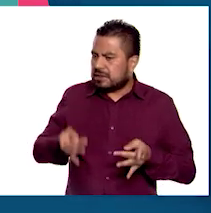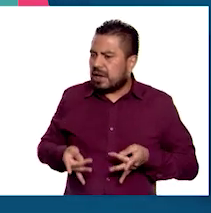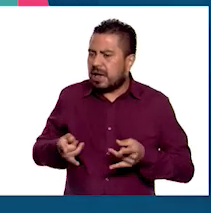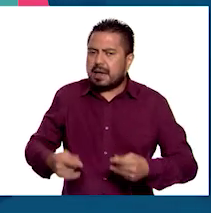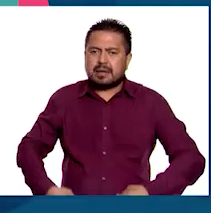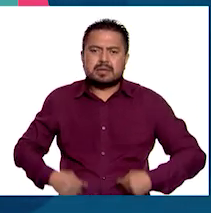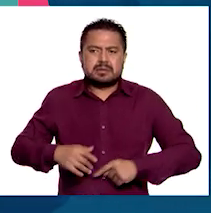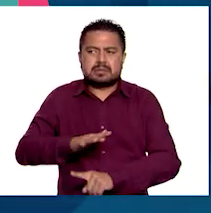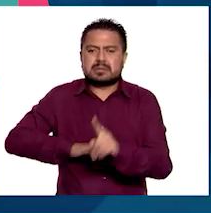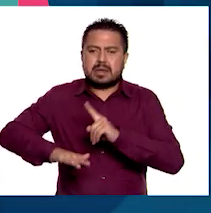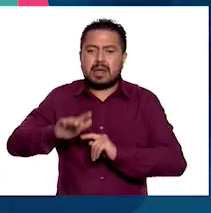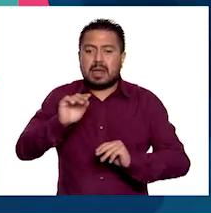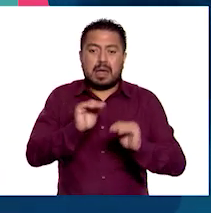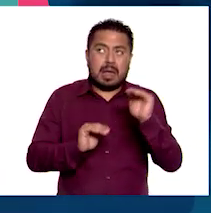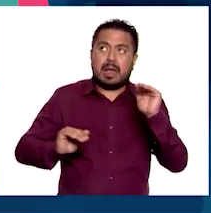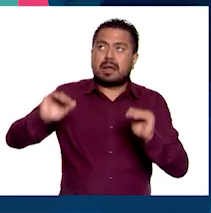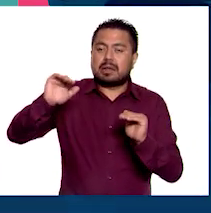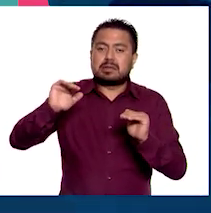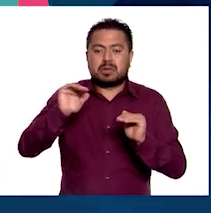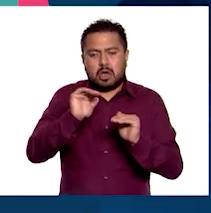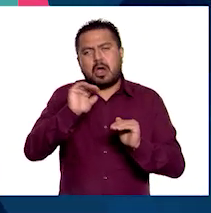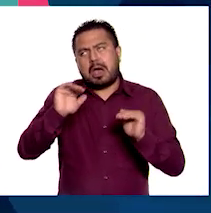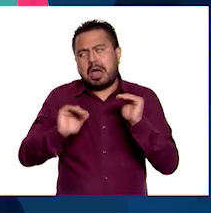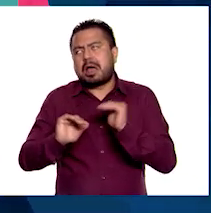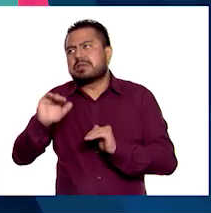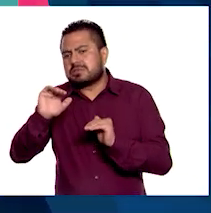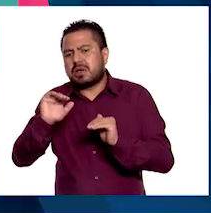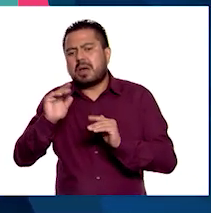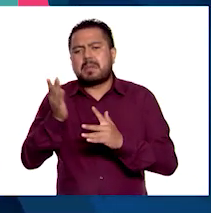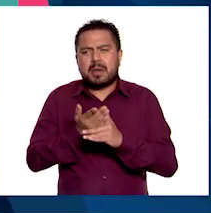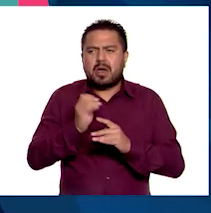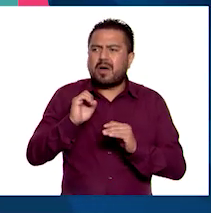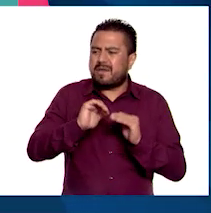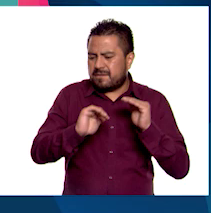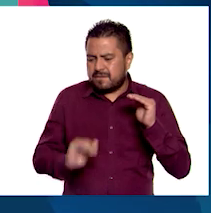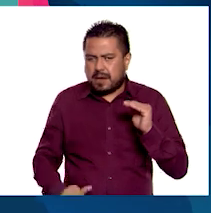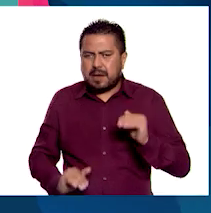población es muy alto, alto, medio o bajo.